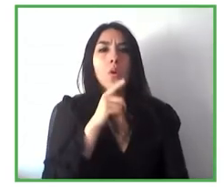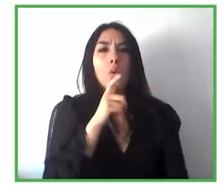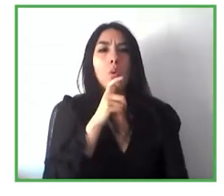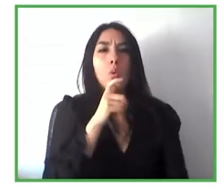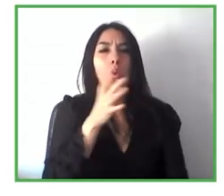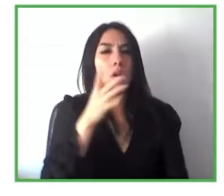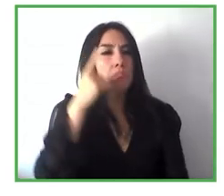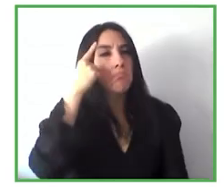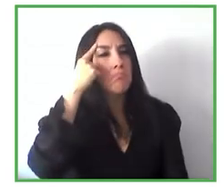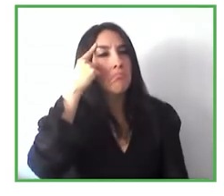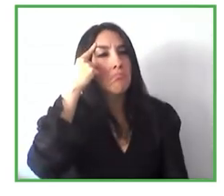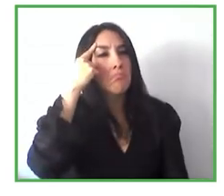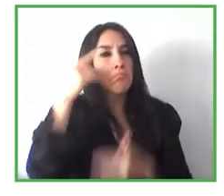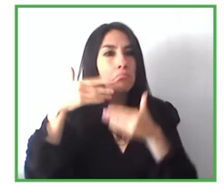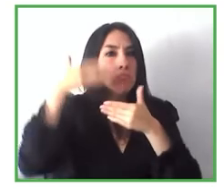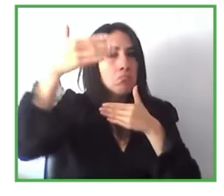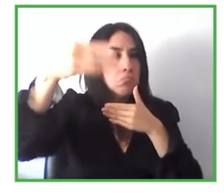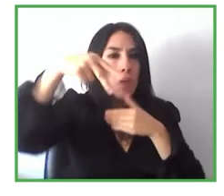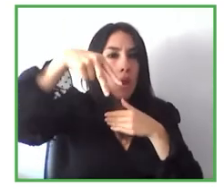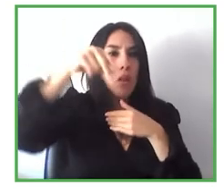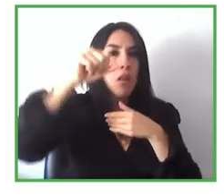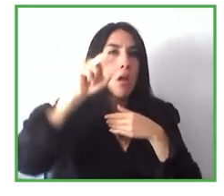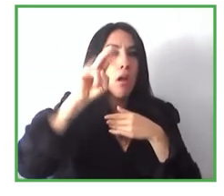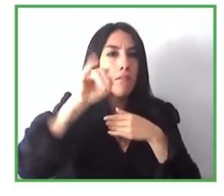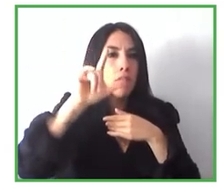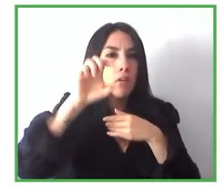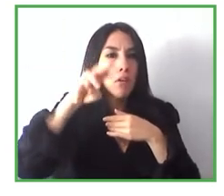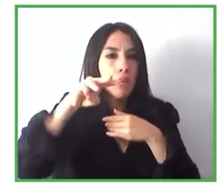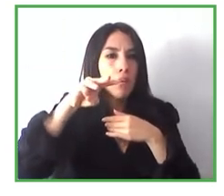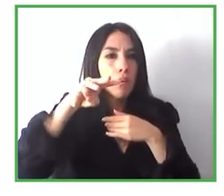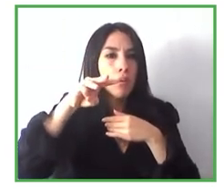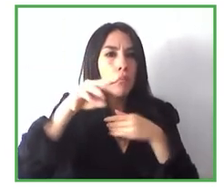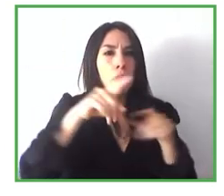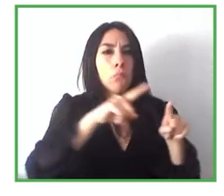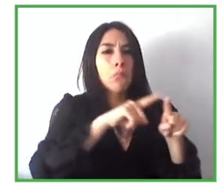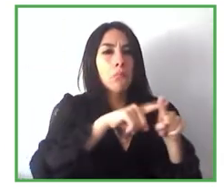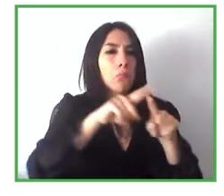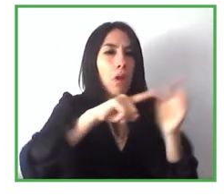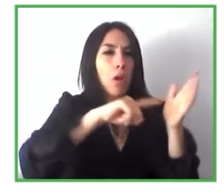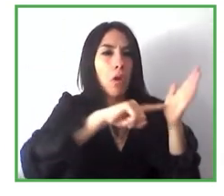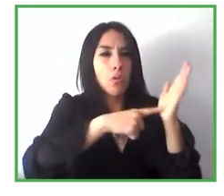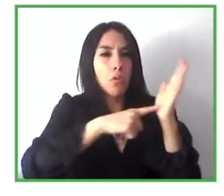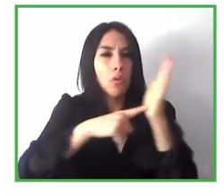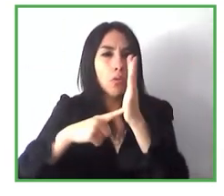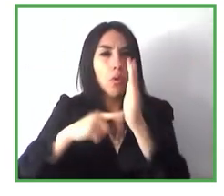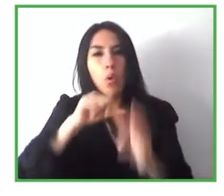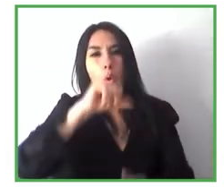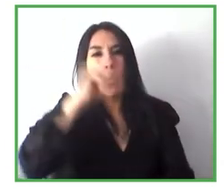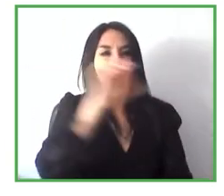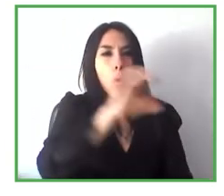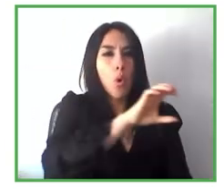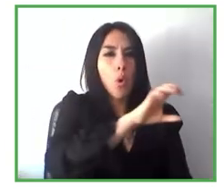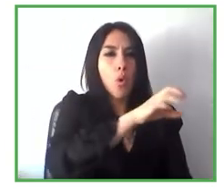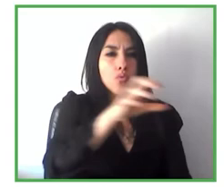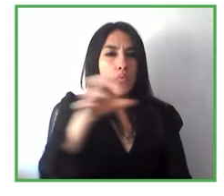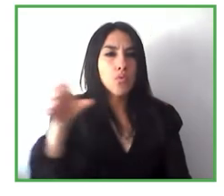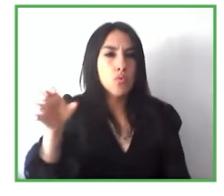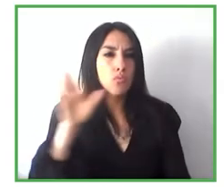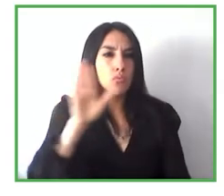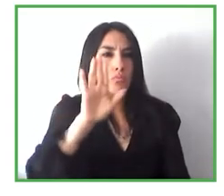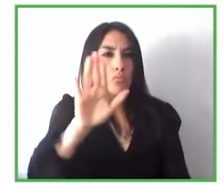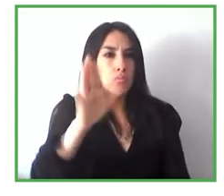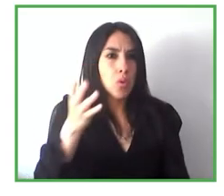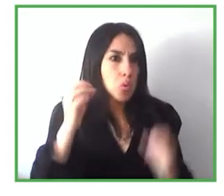de vuestra tecnología a otros países sobre todo pensando en aquellos países que a lo mejor no tengan tan desarrollados sean tan